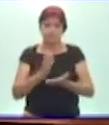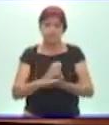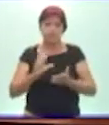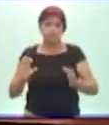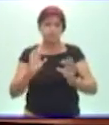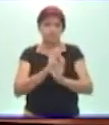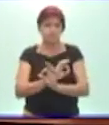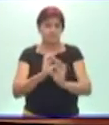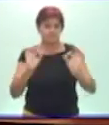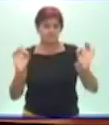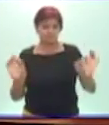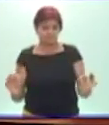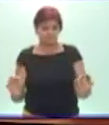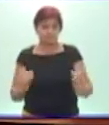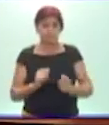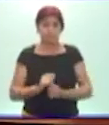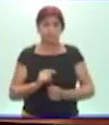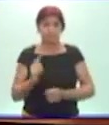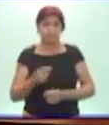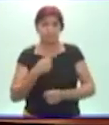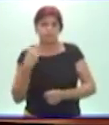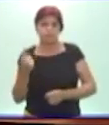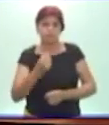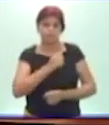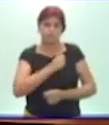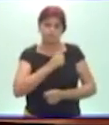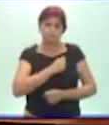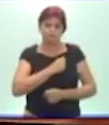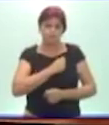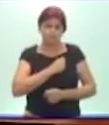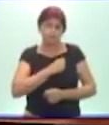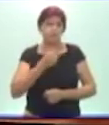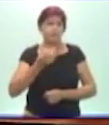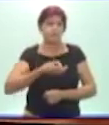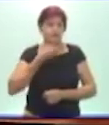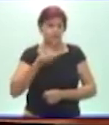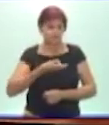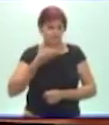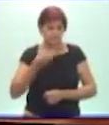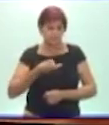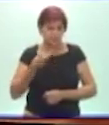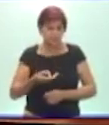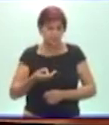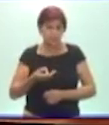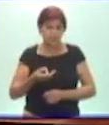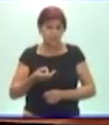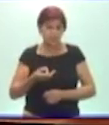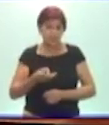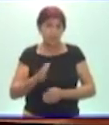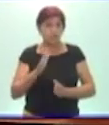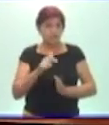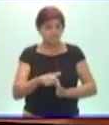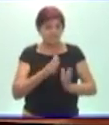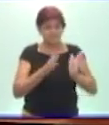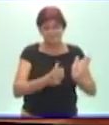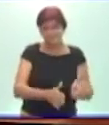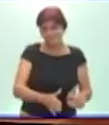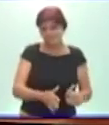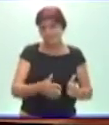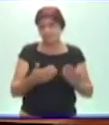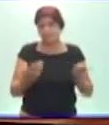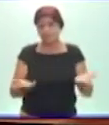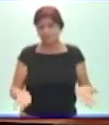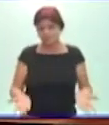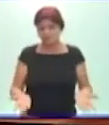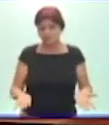Nosotros queremos hacer hincapié que ustedes saben que esta etapa, que ha sido